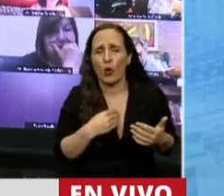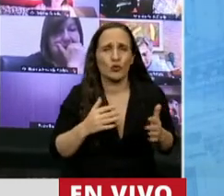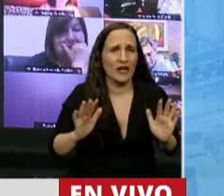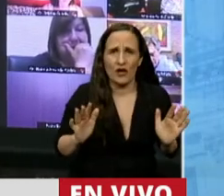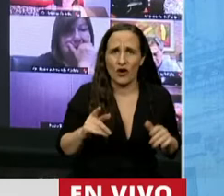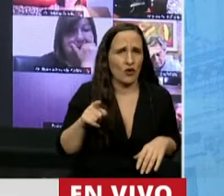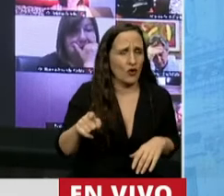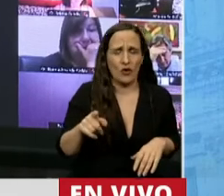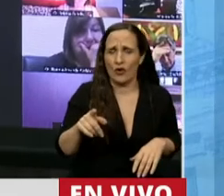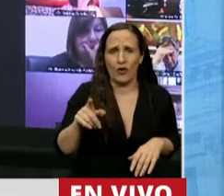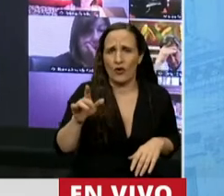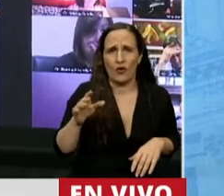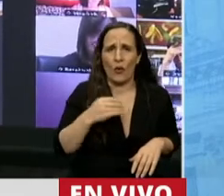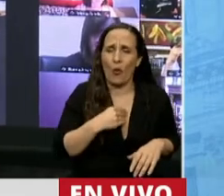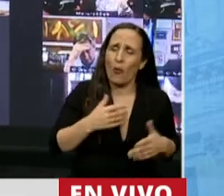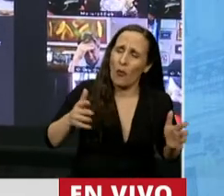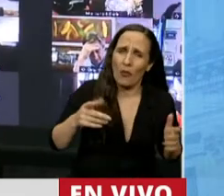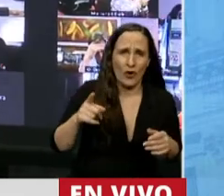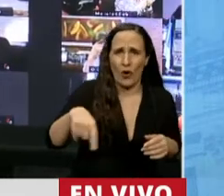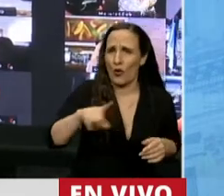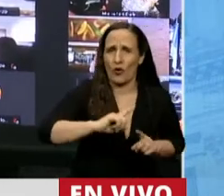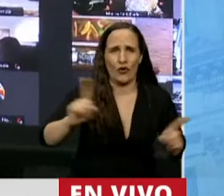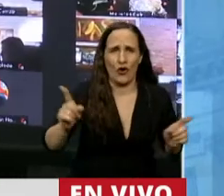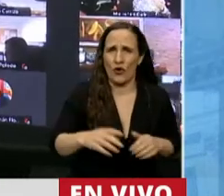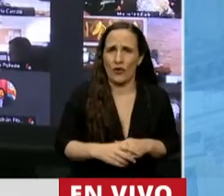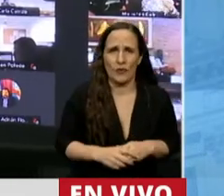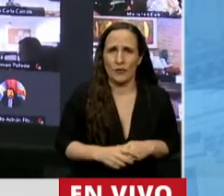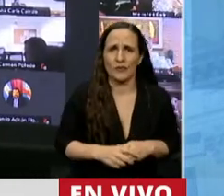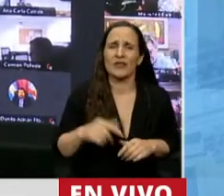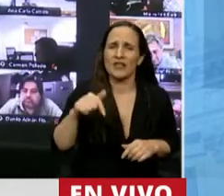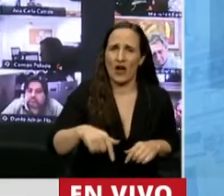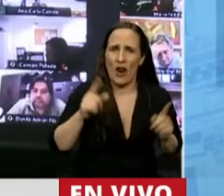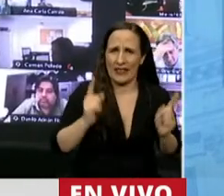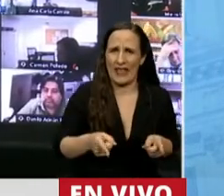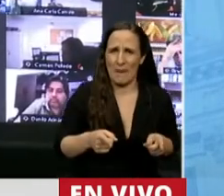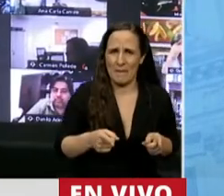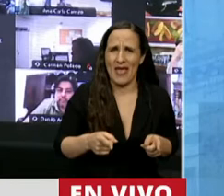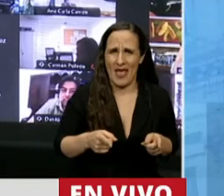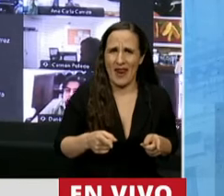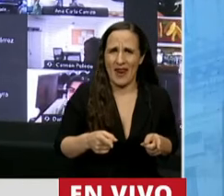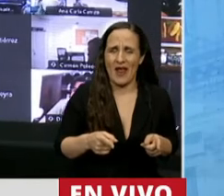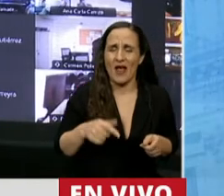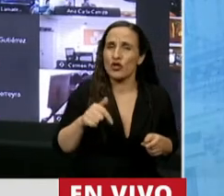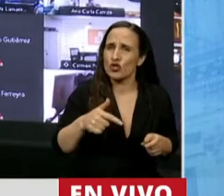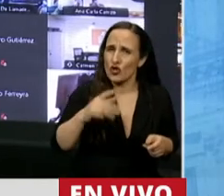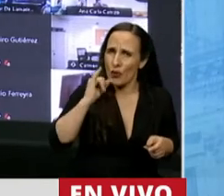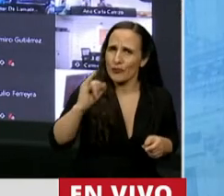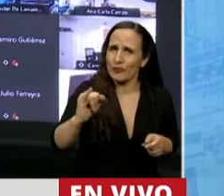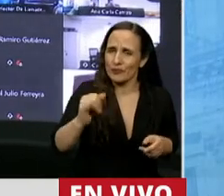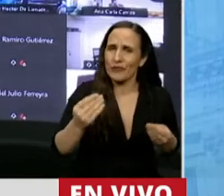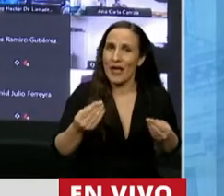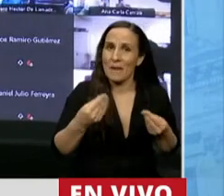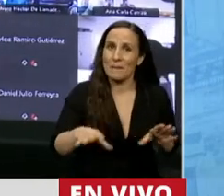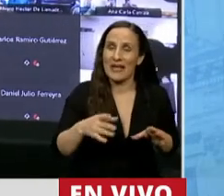voluntad, cero. Las han hecho todas. Y las hicieron todas también ahora. Señor Presidente, yo les recuerdo que